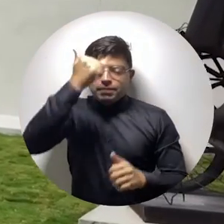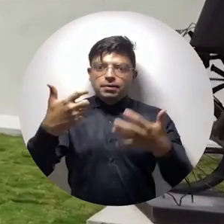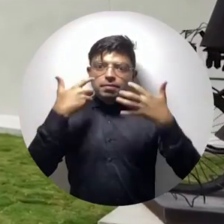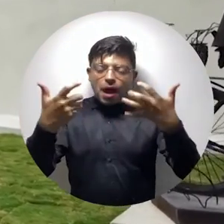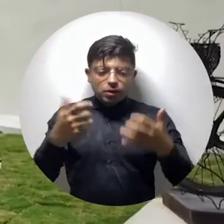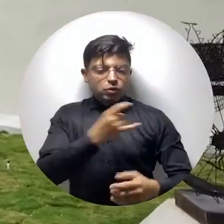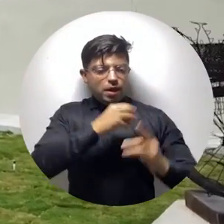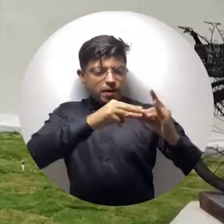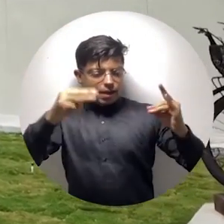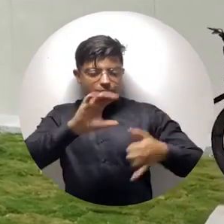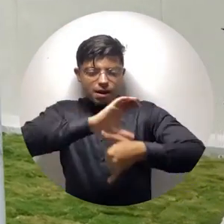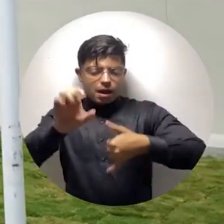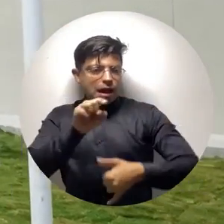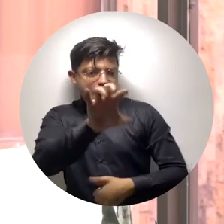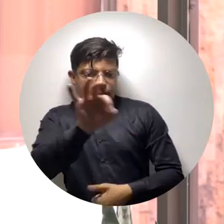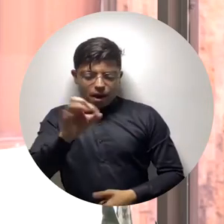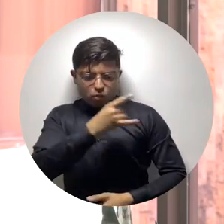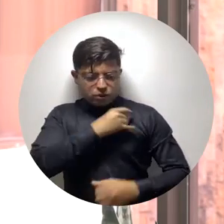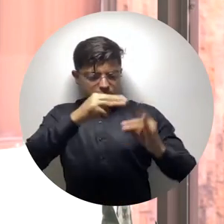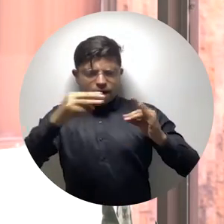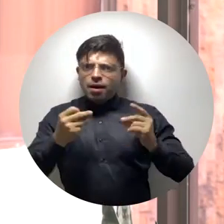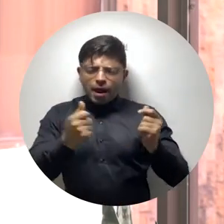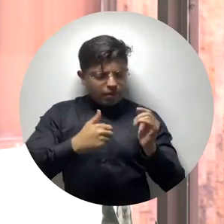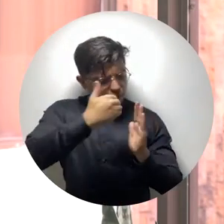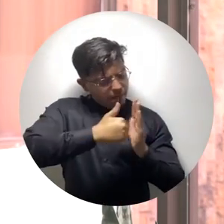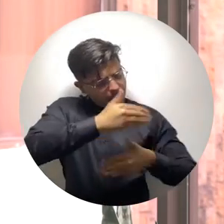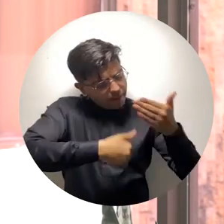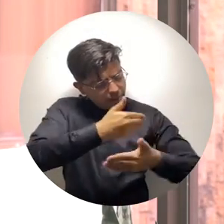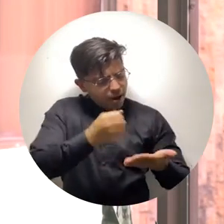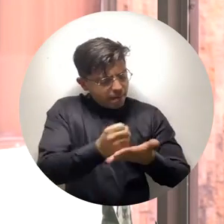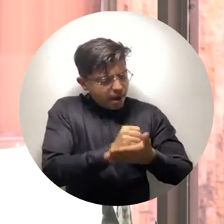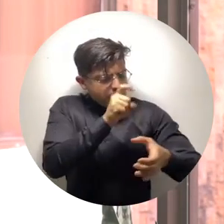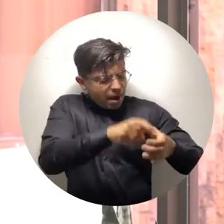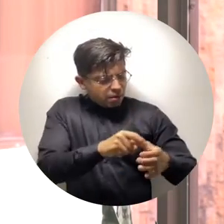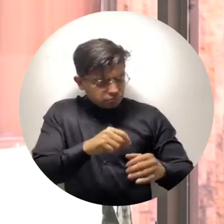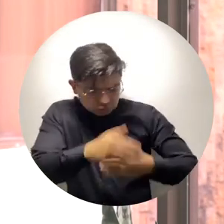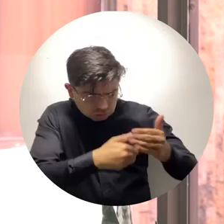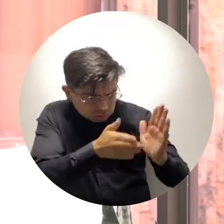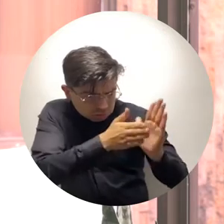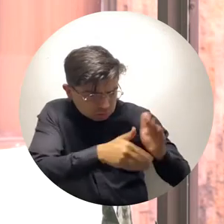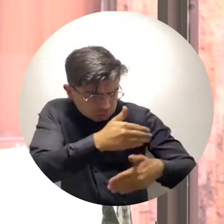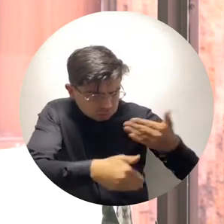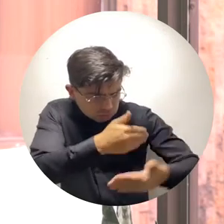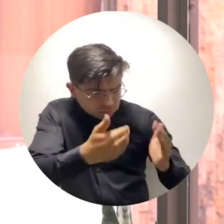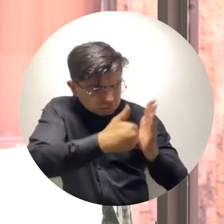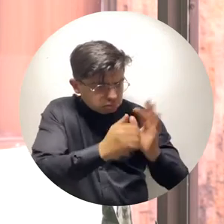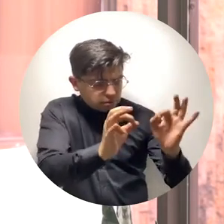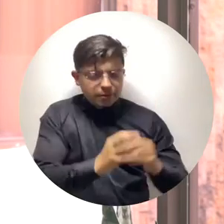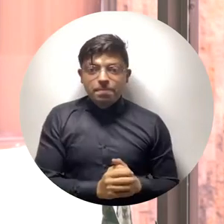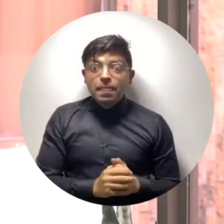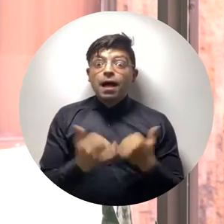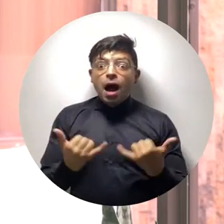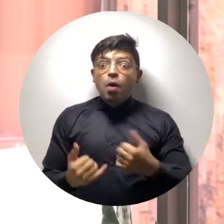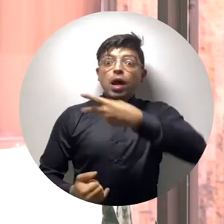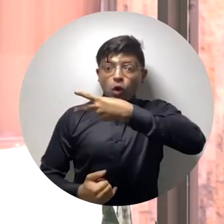institución de la Costa Caribe, donde cuenta con mayor celeridad en la entrega de los procesos de registro calificado. Actualmente solo están